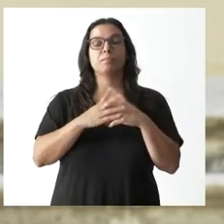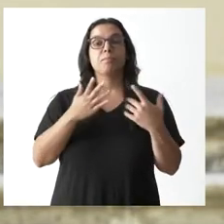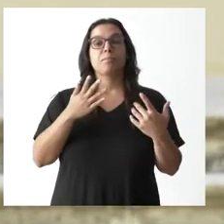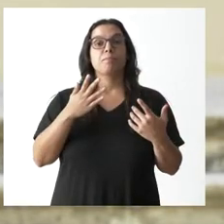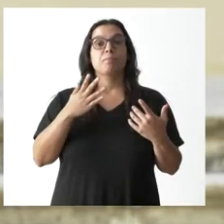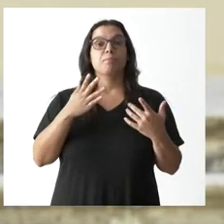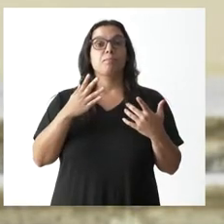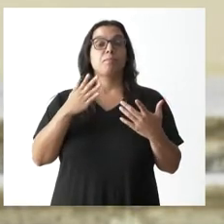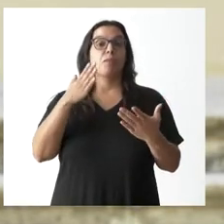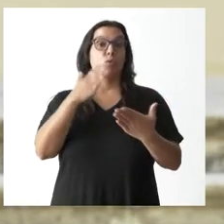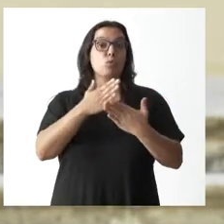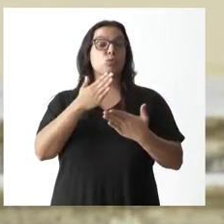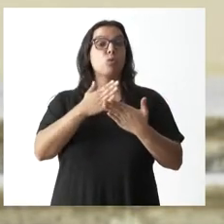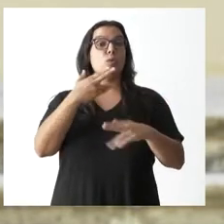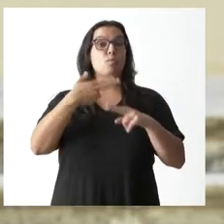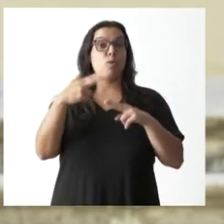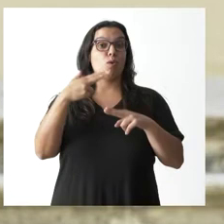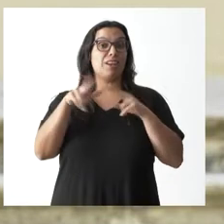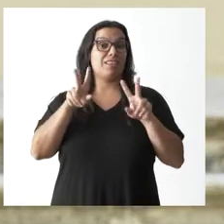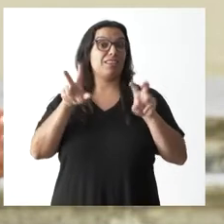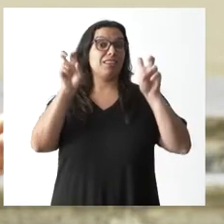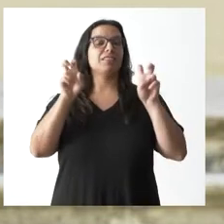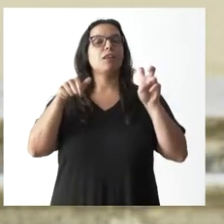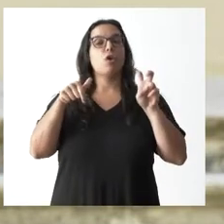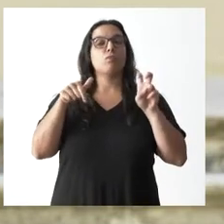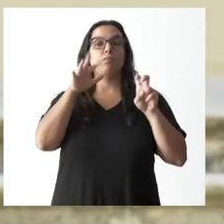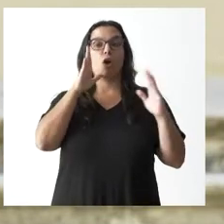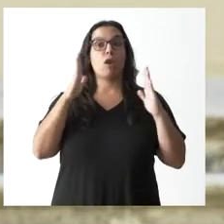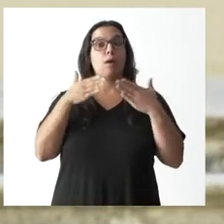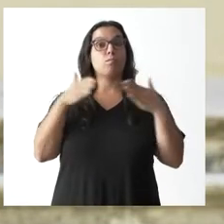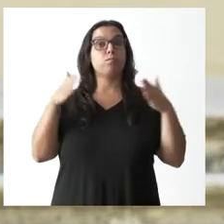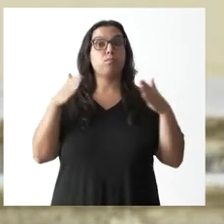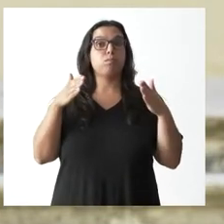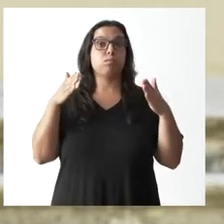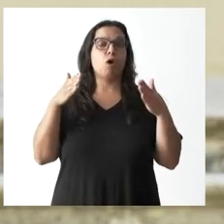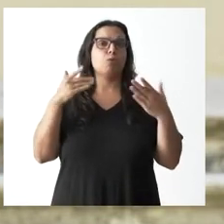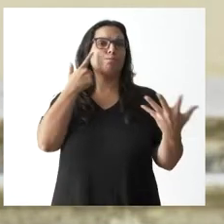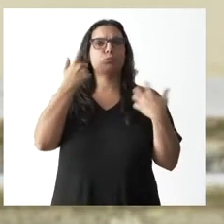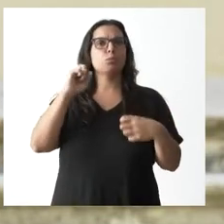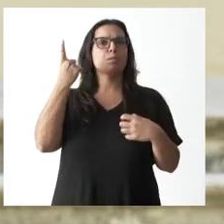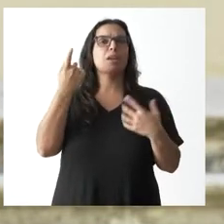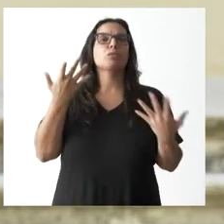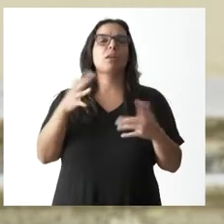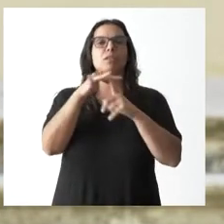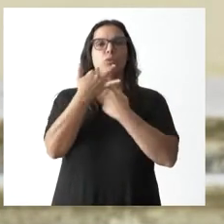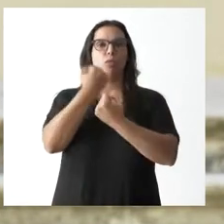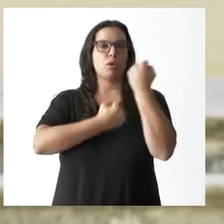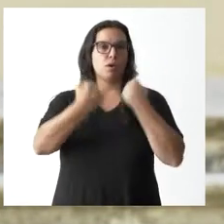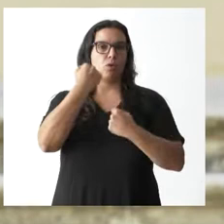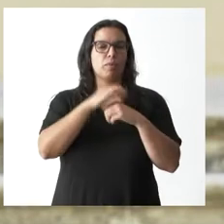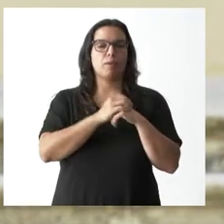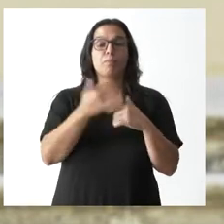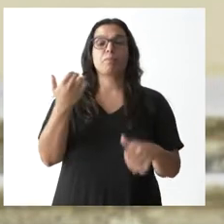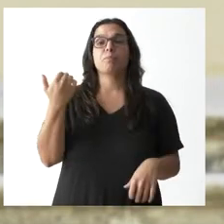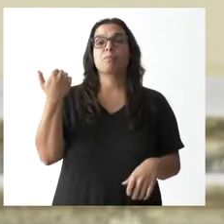político comienza marcado claramente por la situación económica. Ya hablé